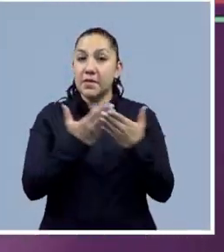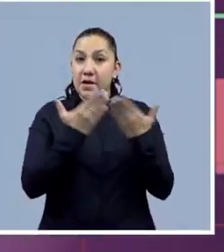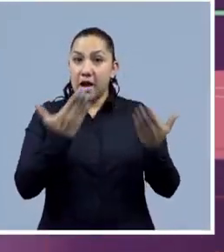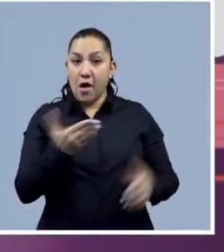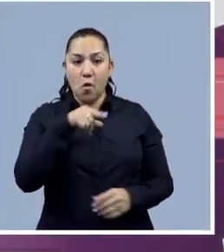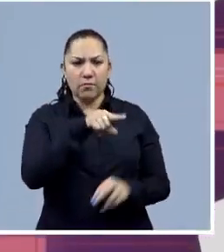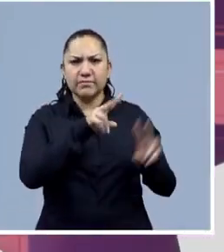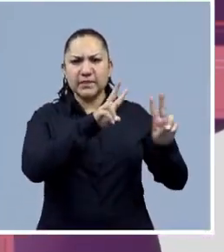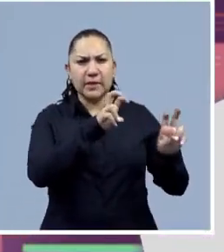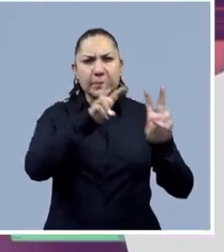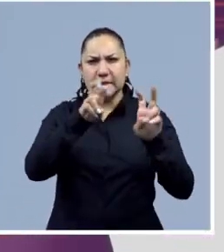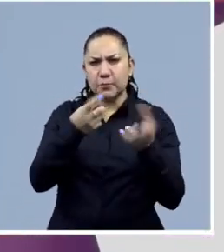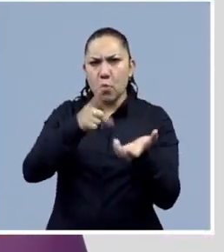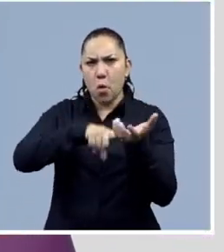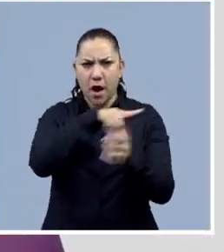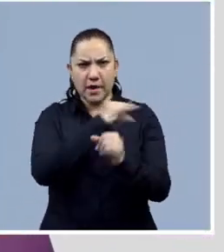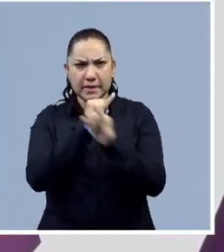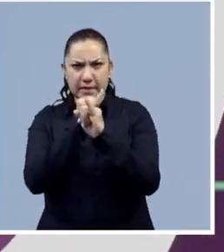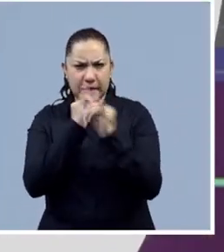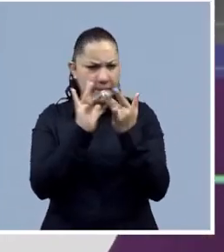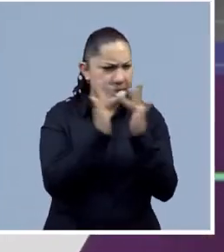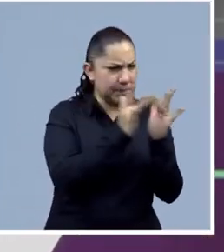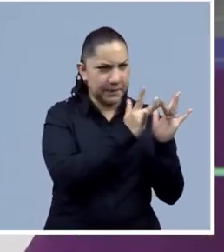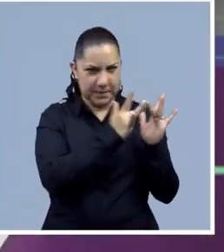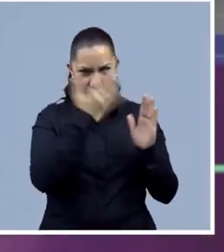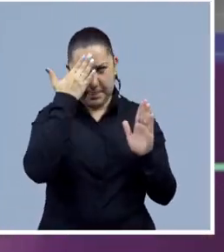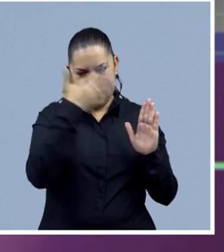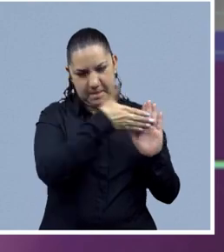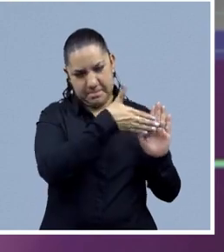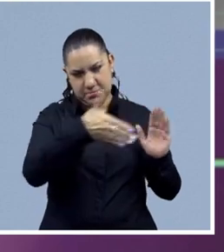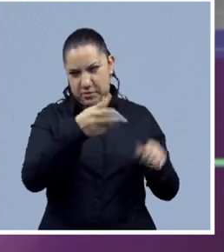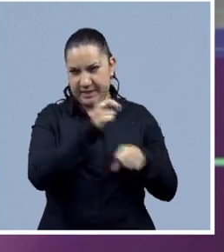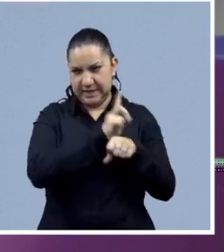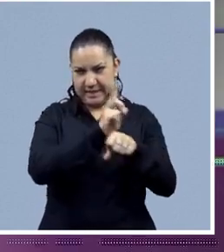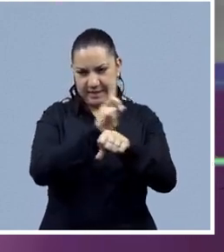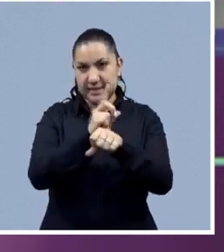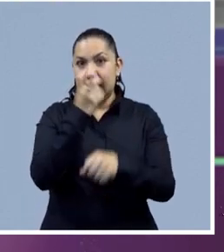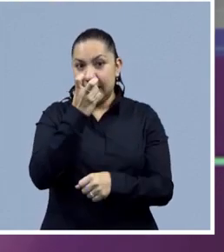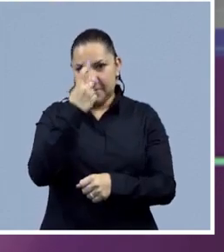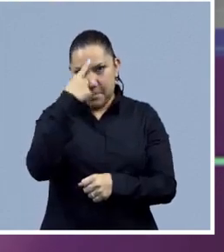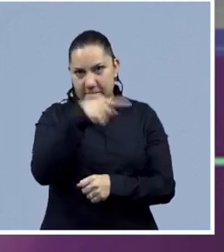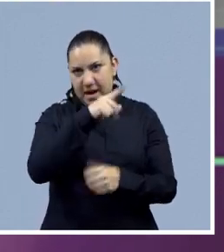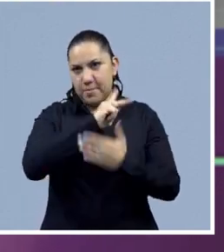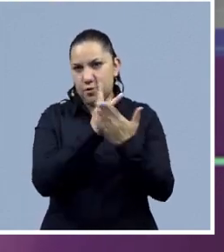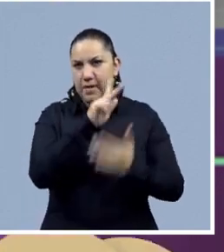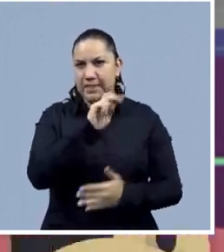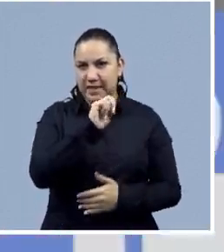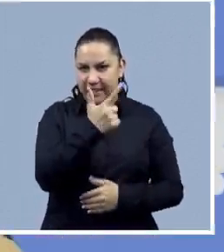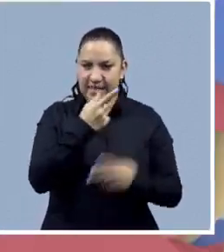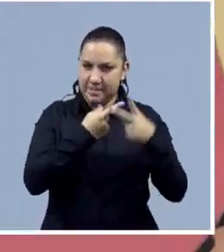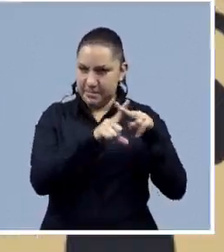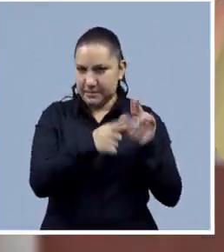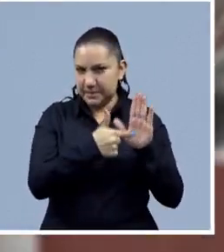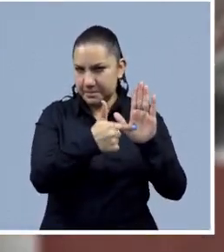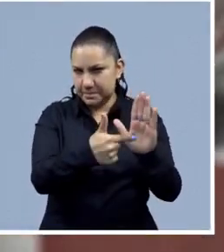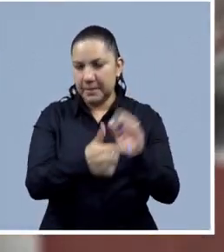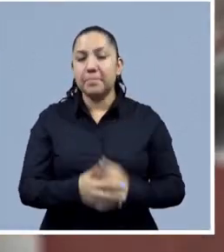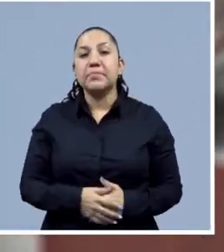Aquí te presentamos los temas más hablados en redes sociales durante los últimos días para arrancar esta nueva emisión de Entrending.